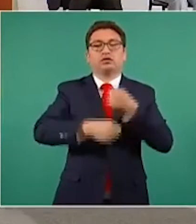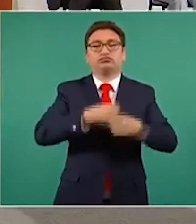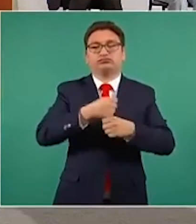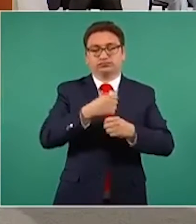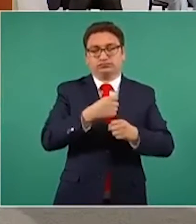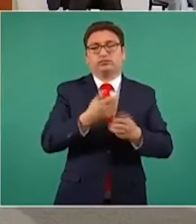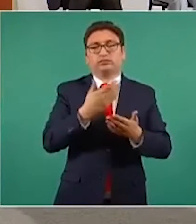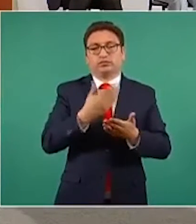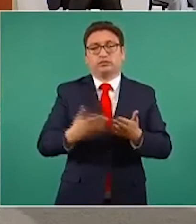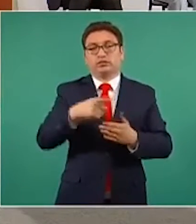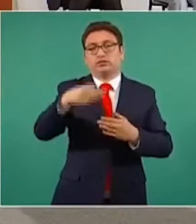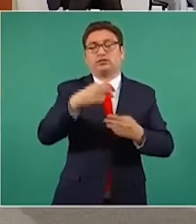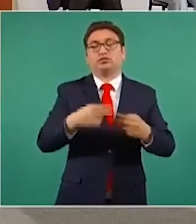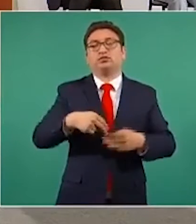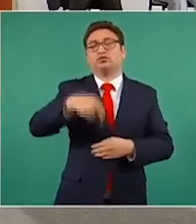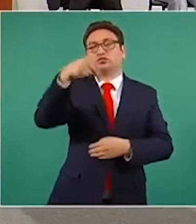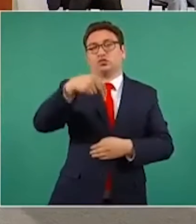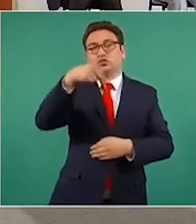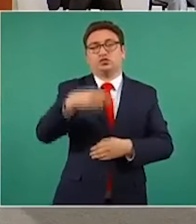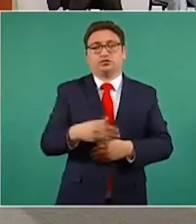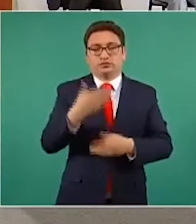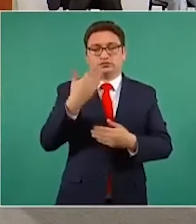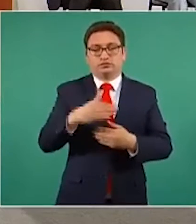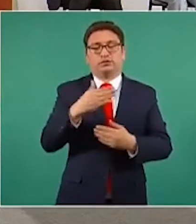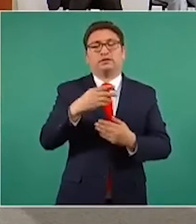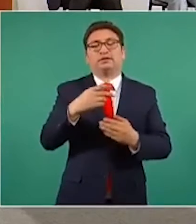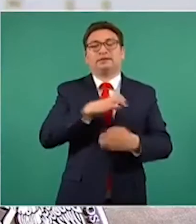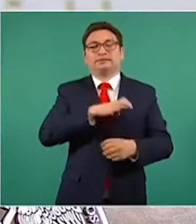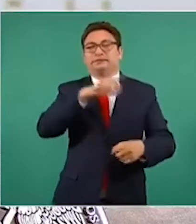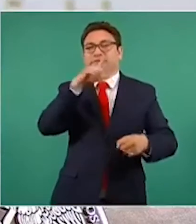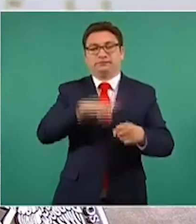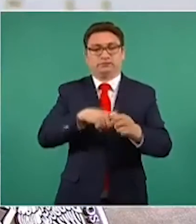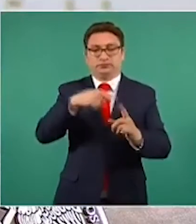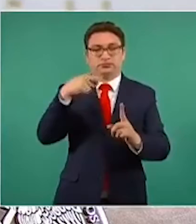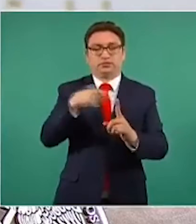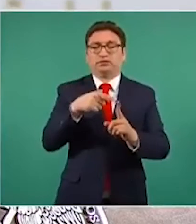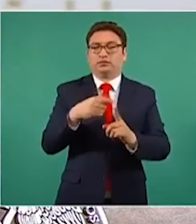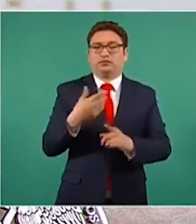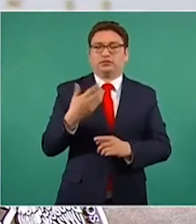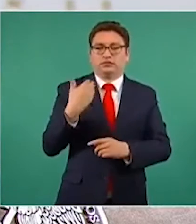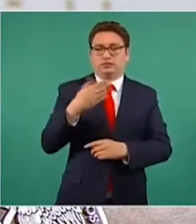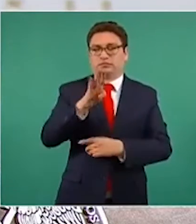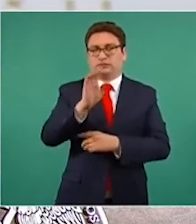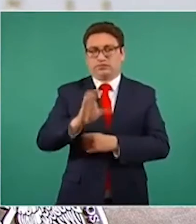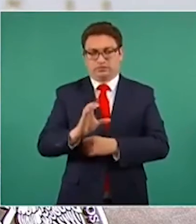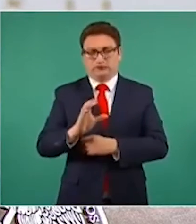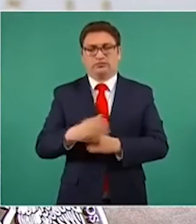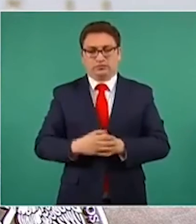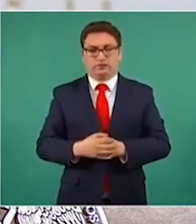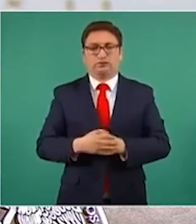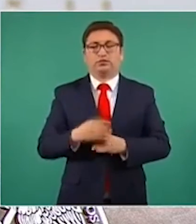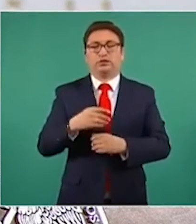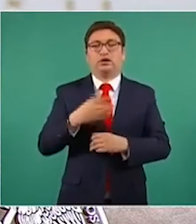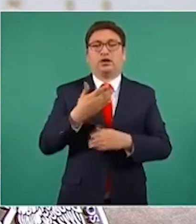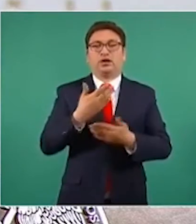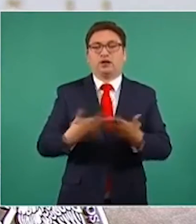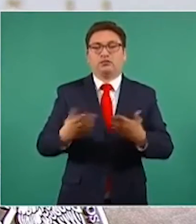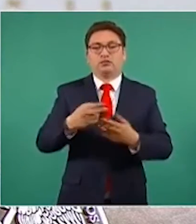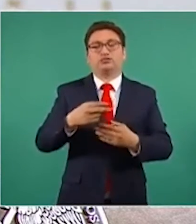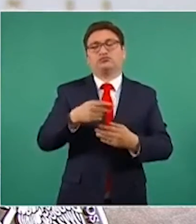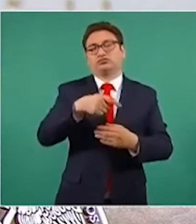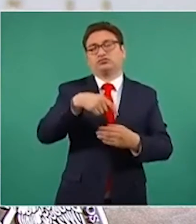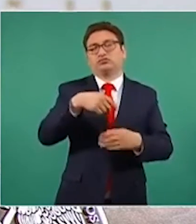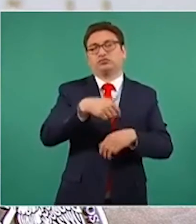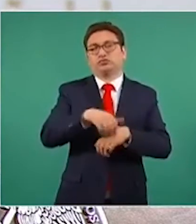está vacunando en la región norte a partir de este operativo especial que establecimos en Baja California, verán ahora los números por estado,